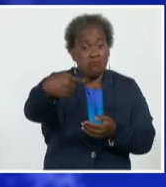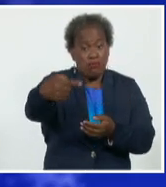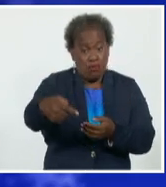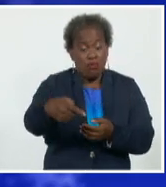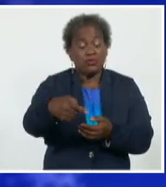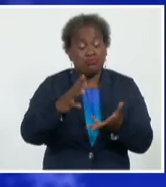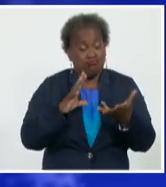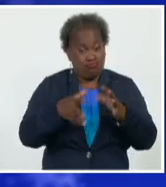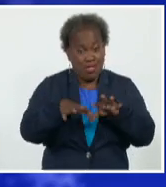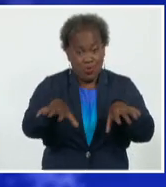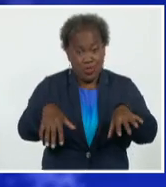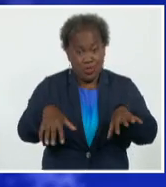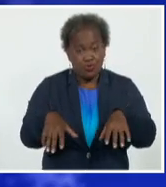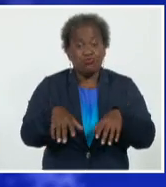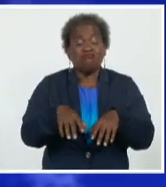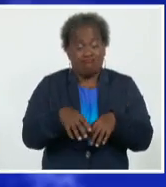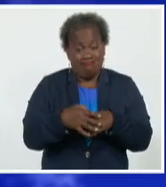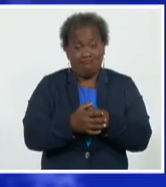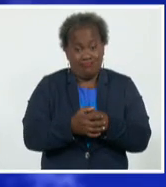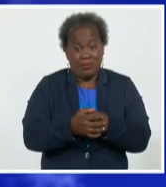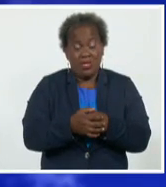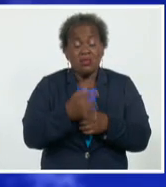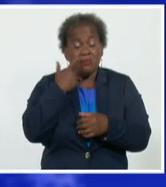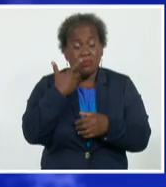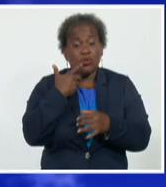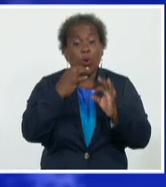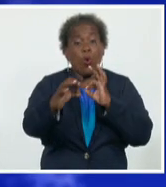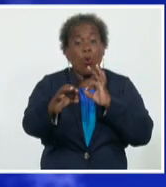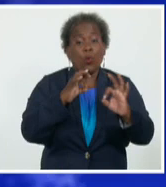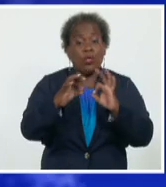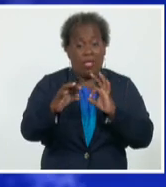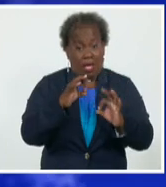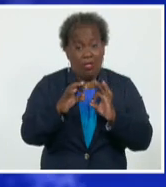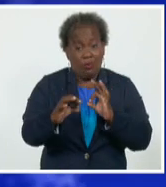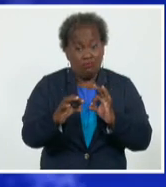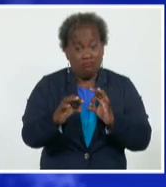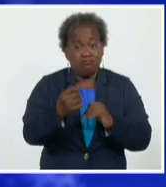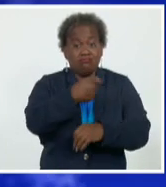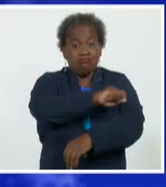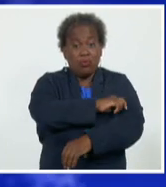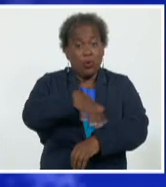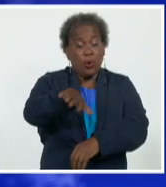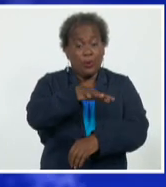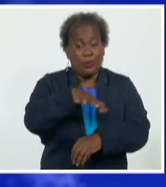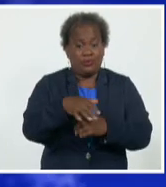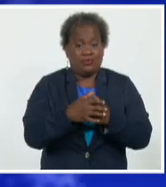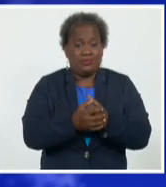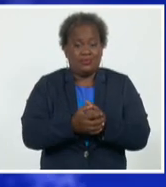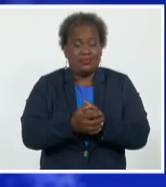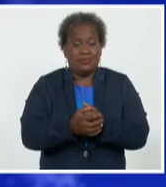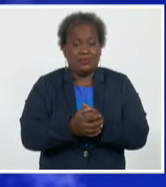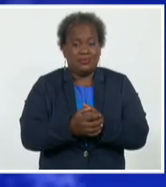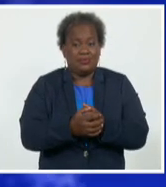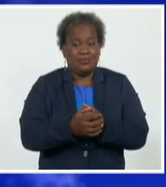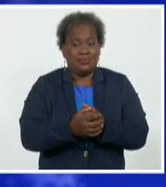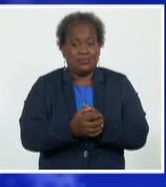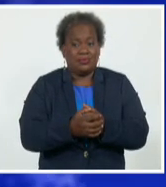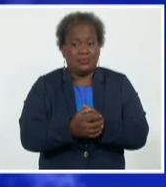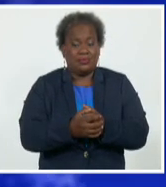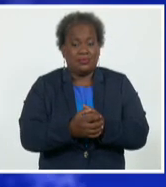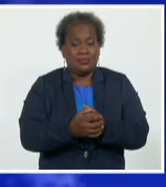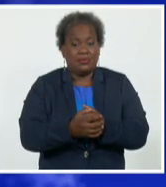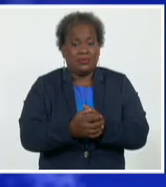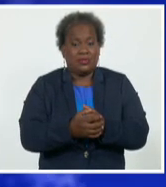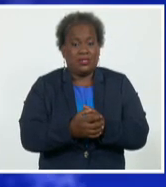compleja. Por ello es preciso el autocuidado para proteger a quienes nos rodean. Lisbeth Penning Matos, Sistema Informativo de